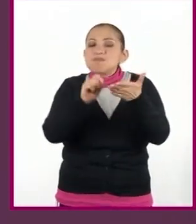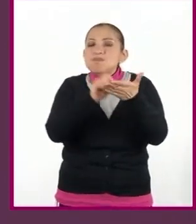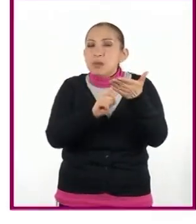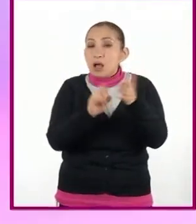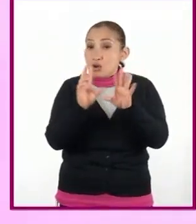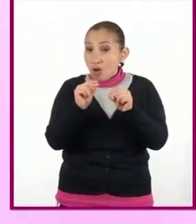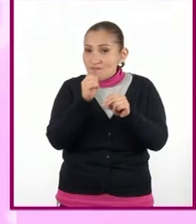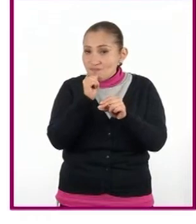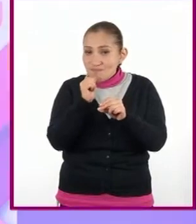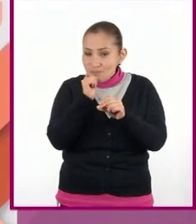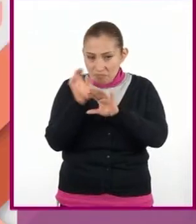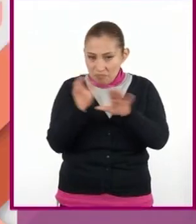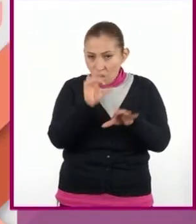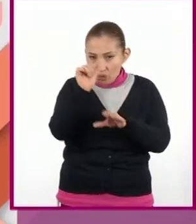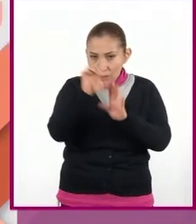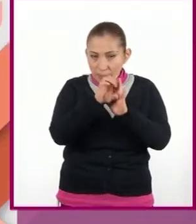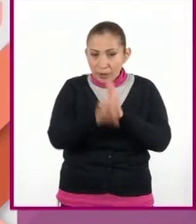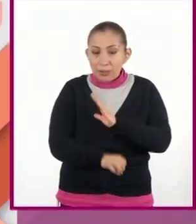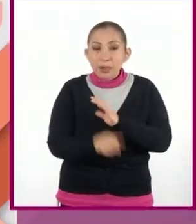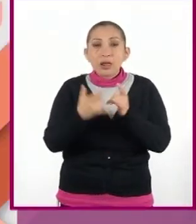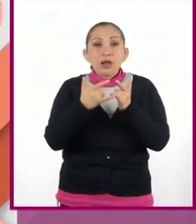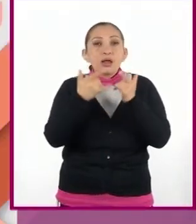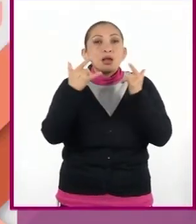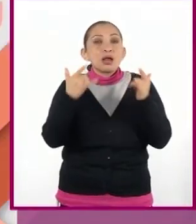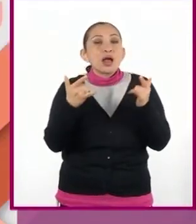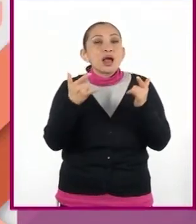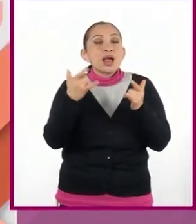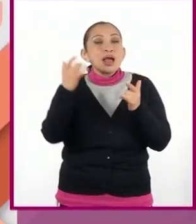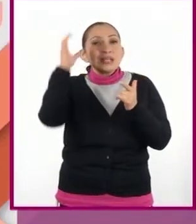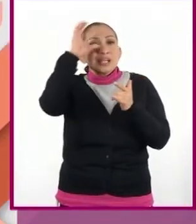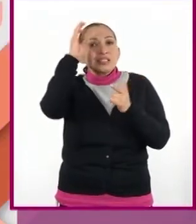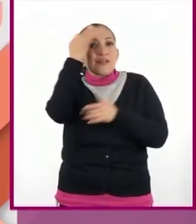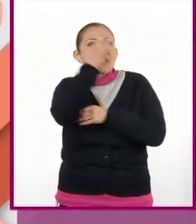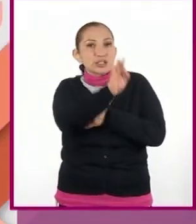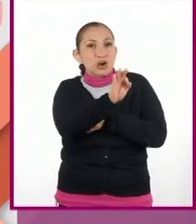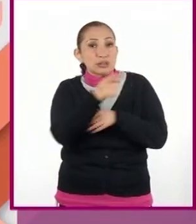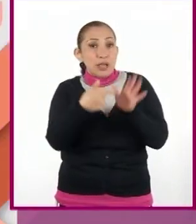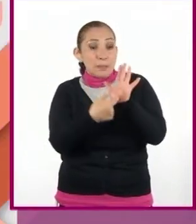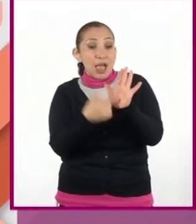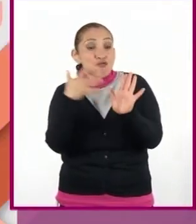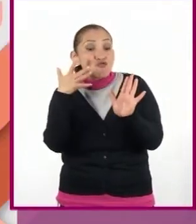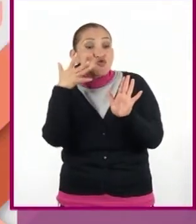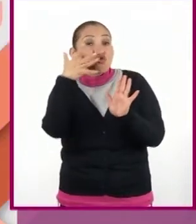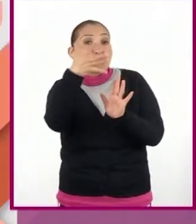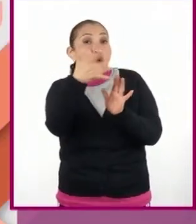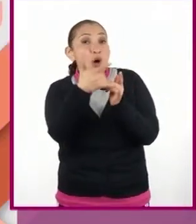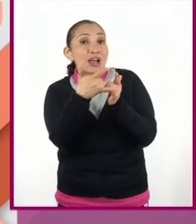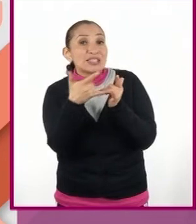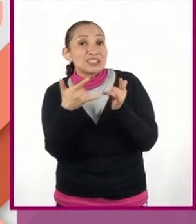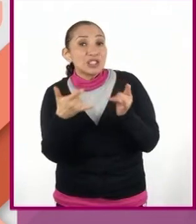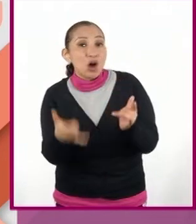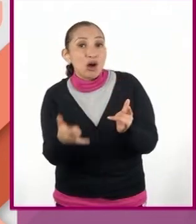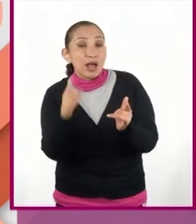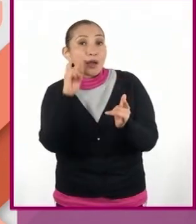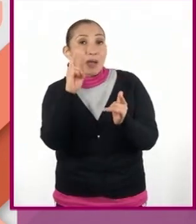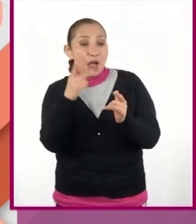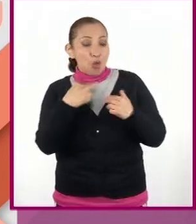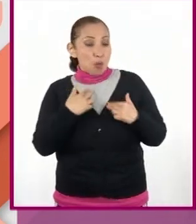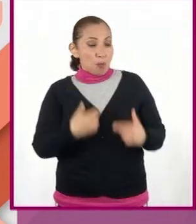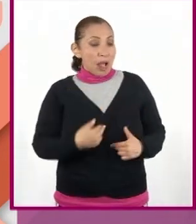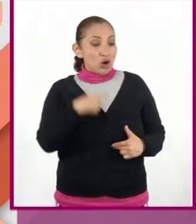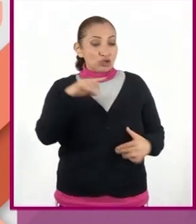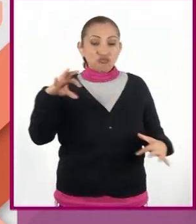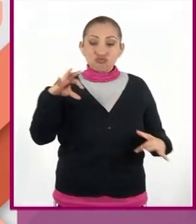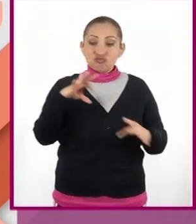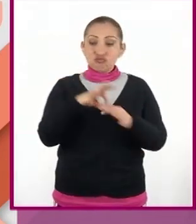vamos a mencionar unos más. Cuento de ciencia ficción. Se presenta un futuro donde las historias aluden a la humanidad y su